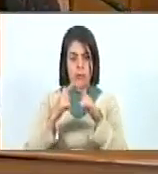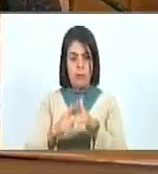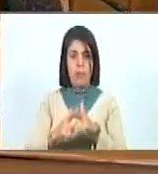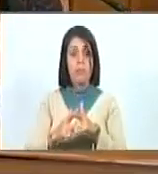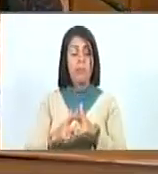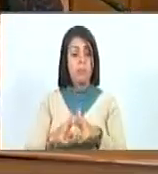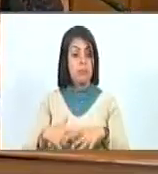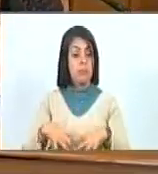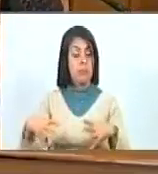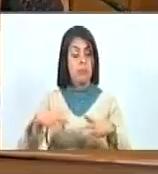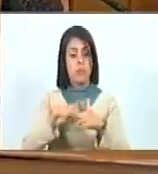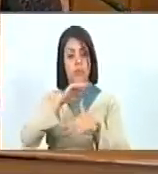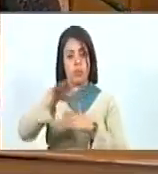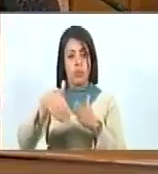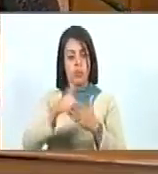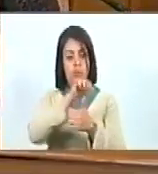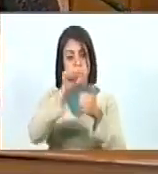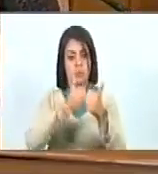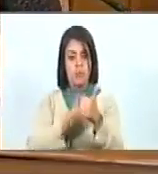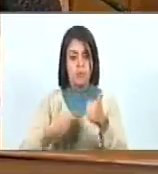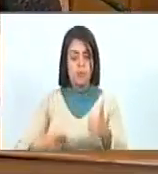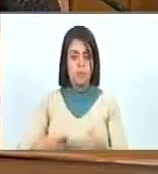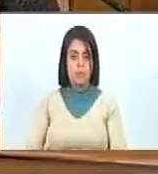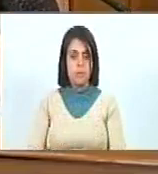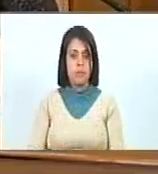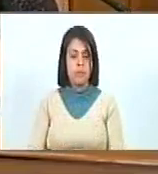burocratismo. Esto, ciudadano vicepresidente.